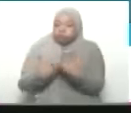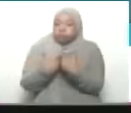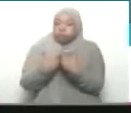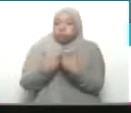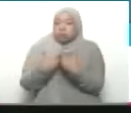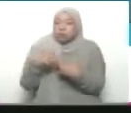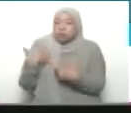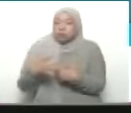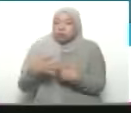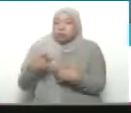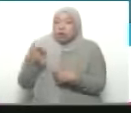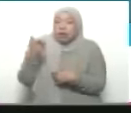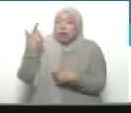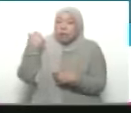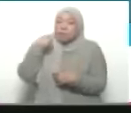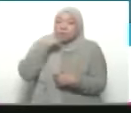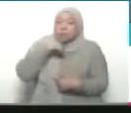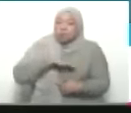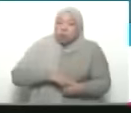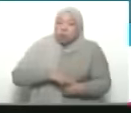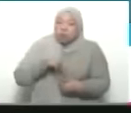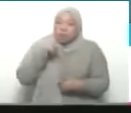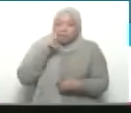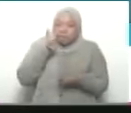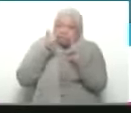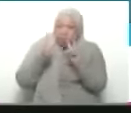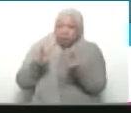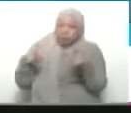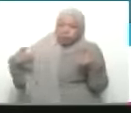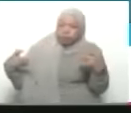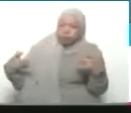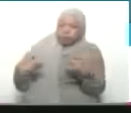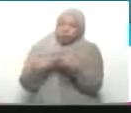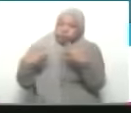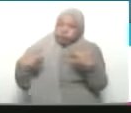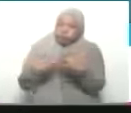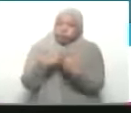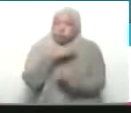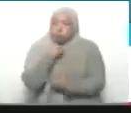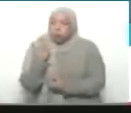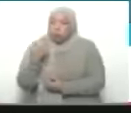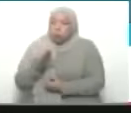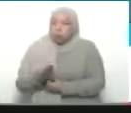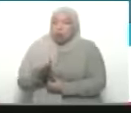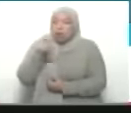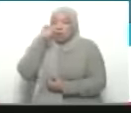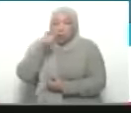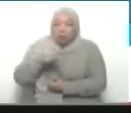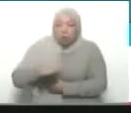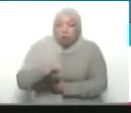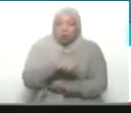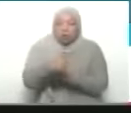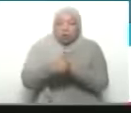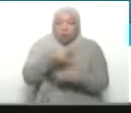Ya en el pasado hemos visto masacres, masacres brutales contra el pueblo palestino.